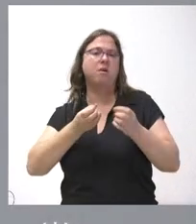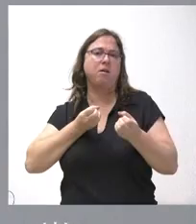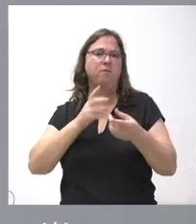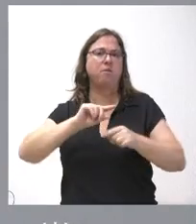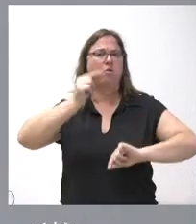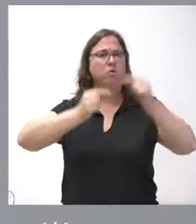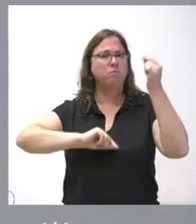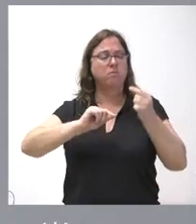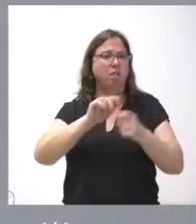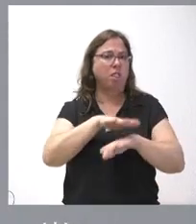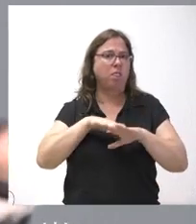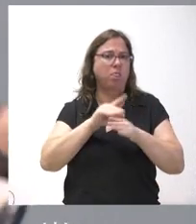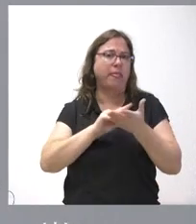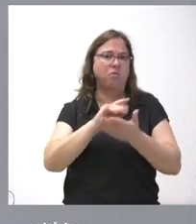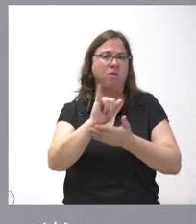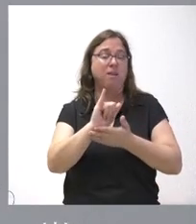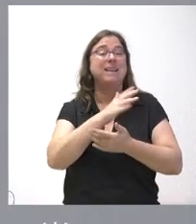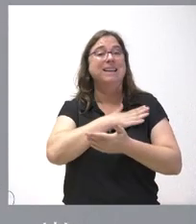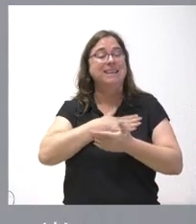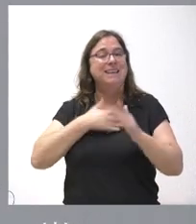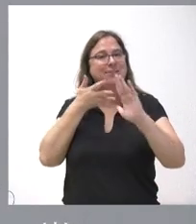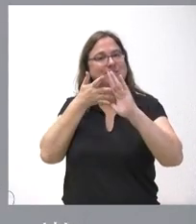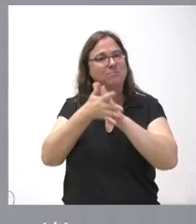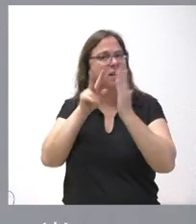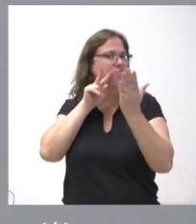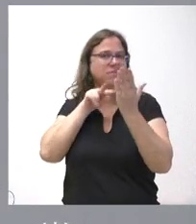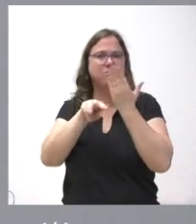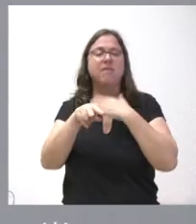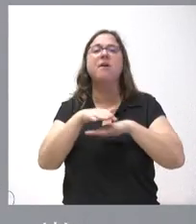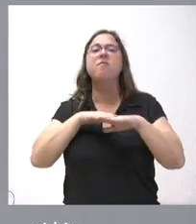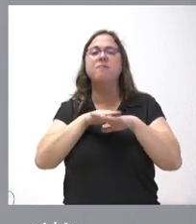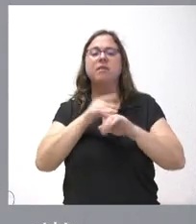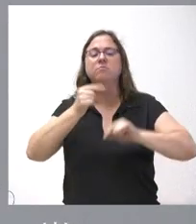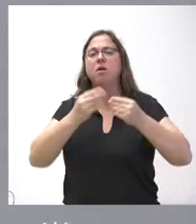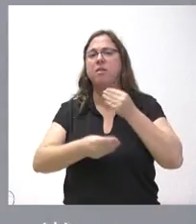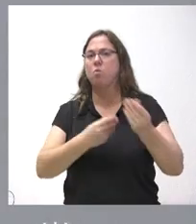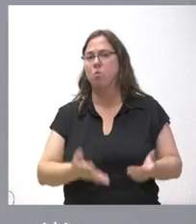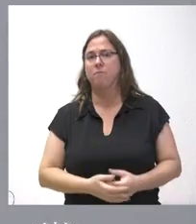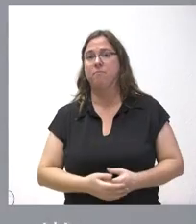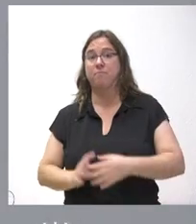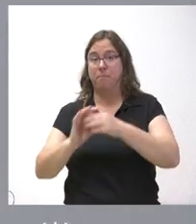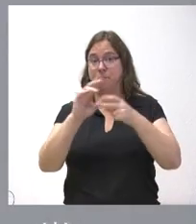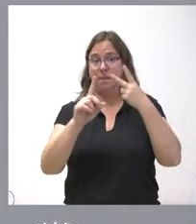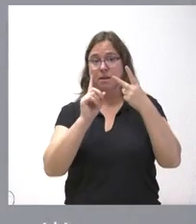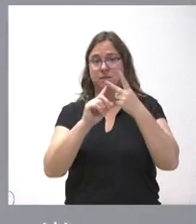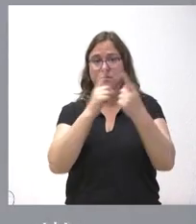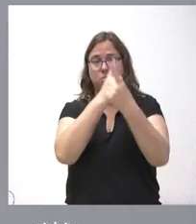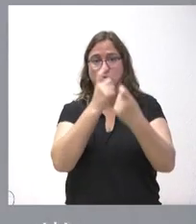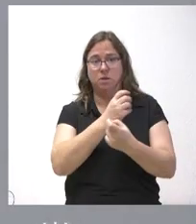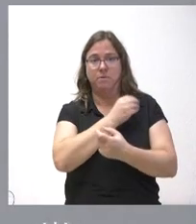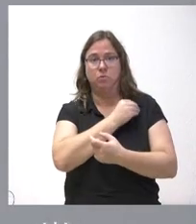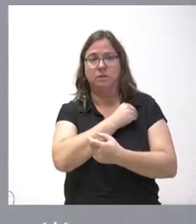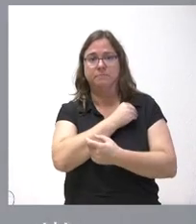presupuesto con los datos que tenemos y también queremos contarles con transparencia cuáles son las bases para hacer este presupuesto. En relación con la segunda cuestión que usted